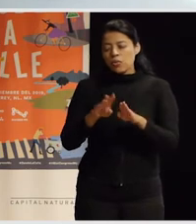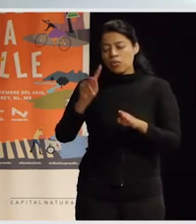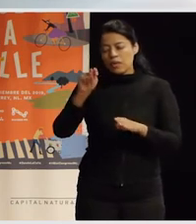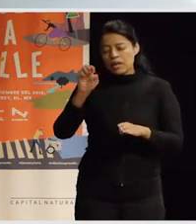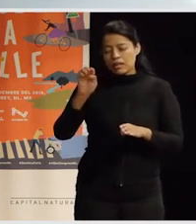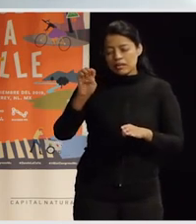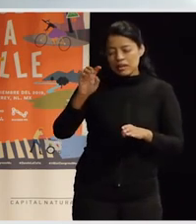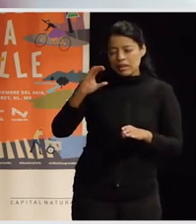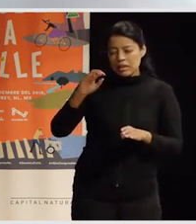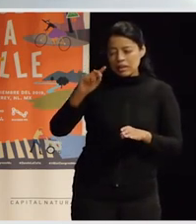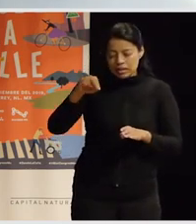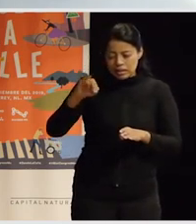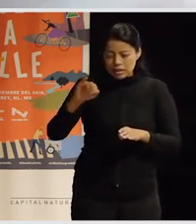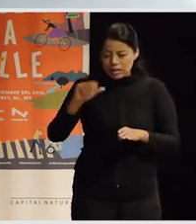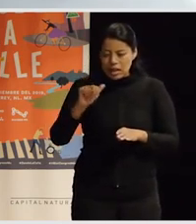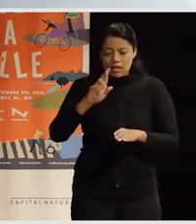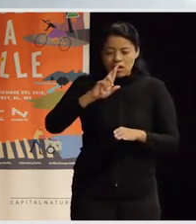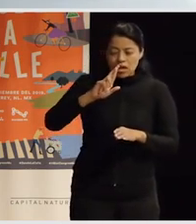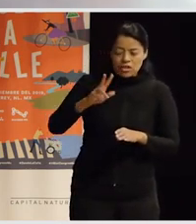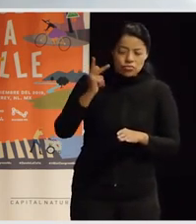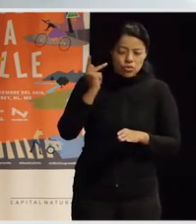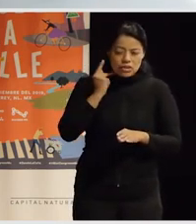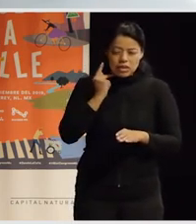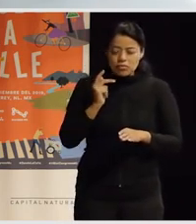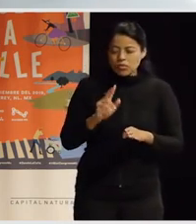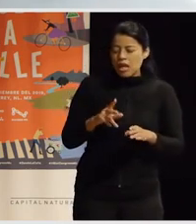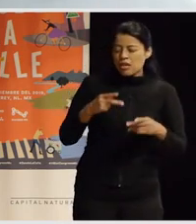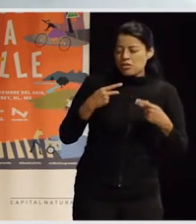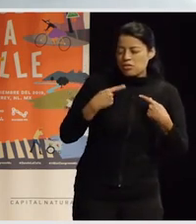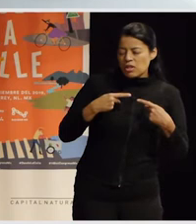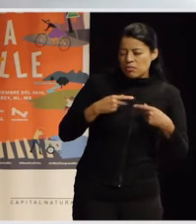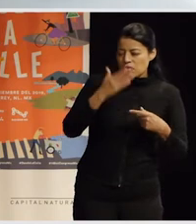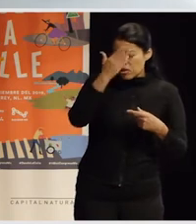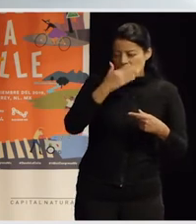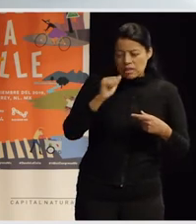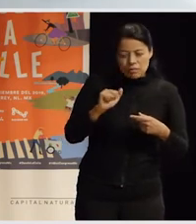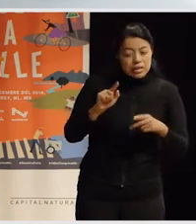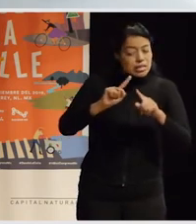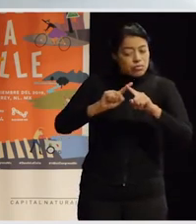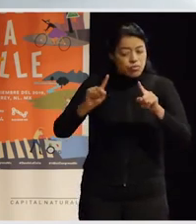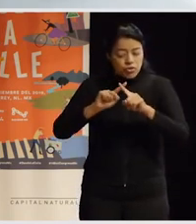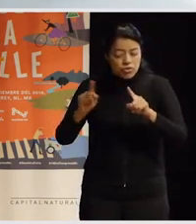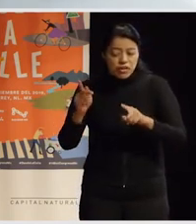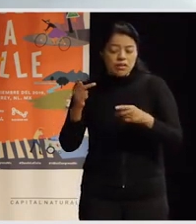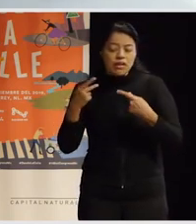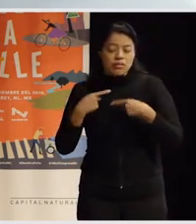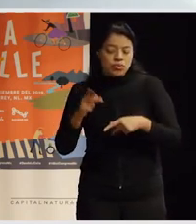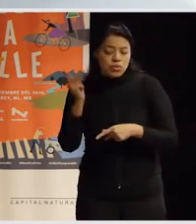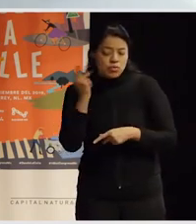respondía a modelos políticos, digamos, estos son los técnicos y luego están los políticos, no, no, nosotros creemos que el urbanismo